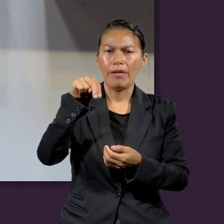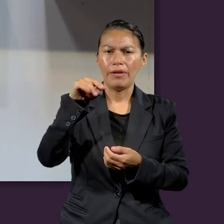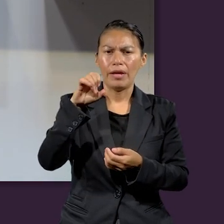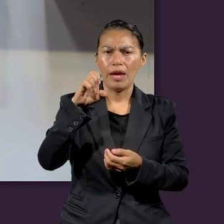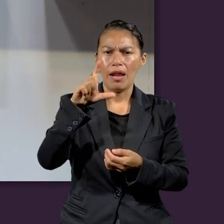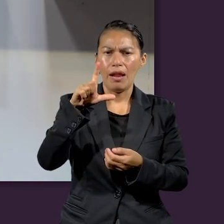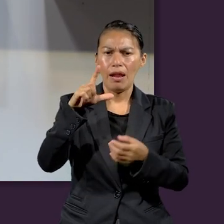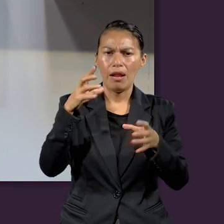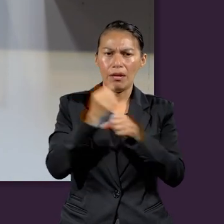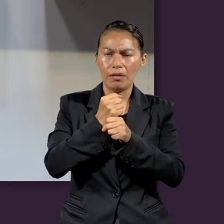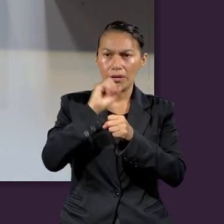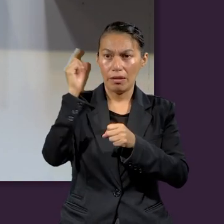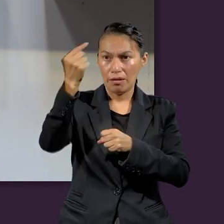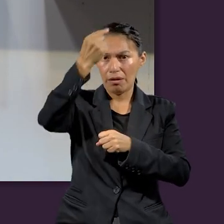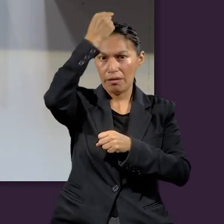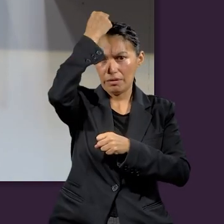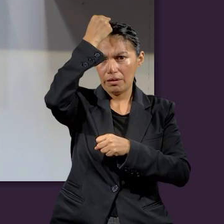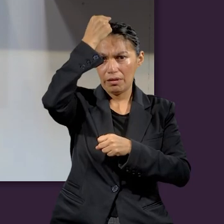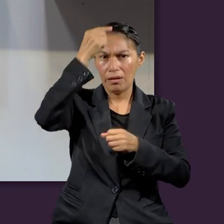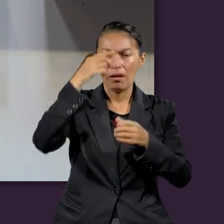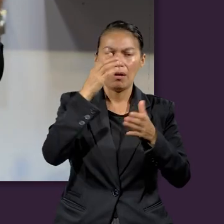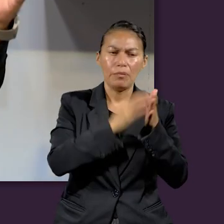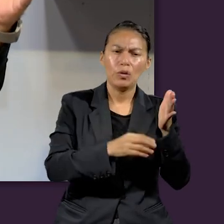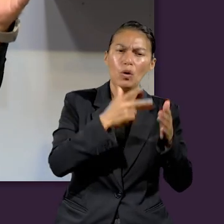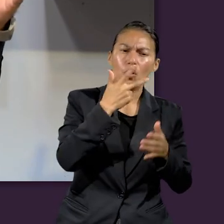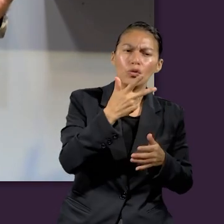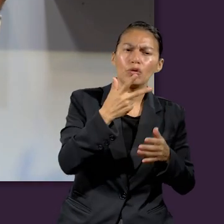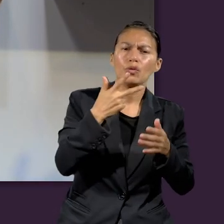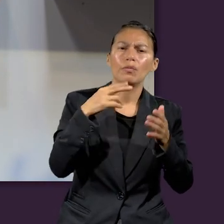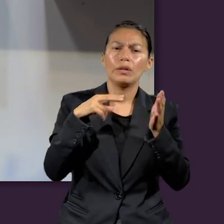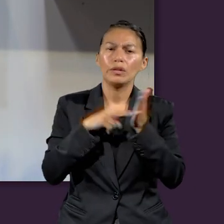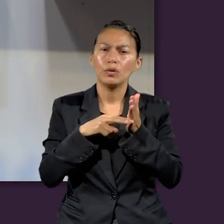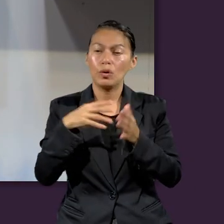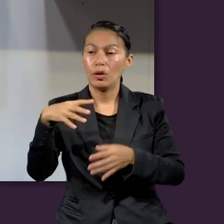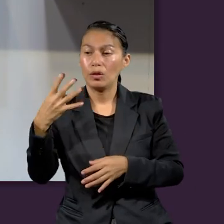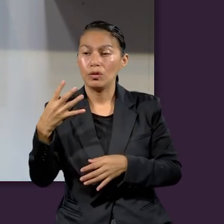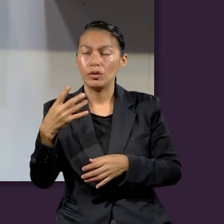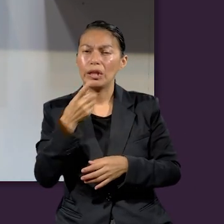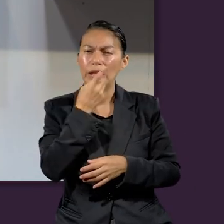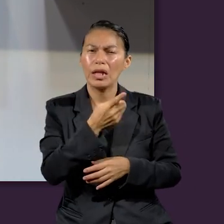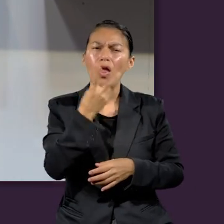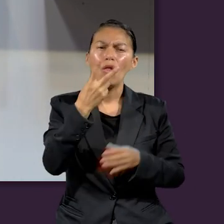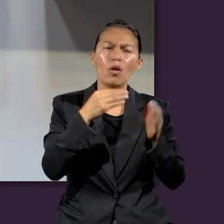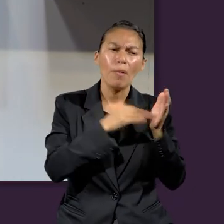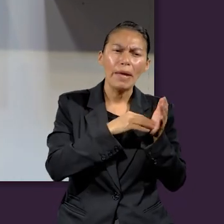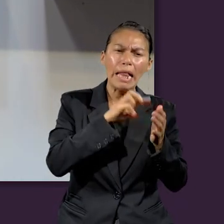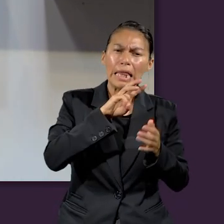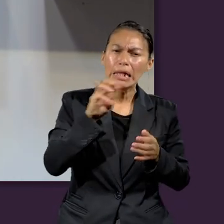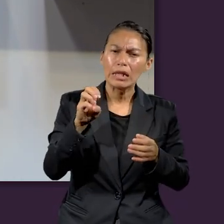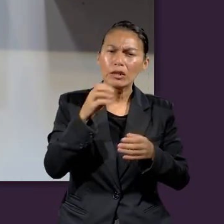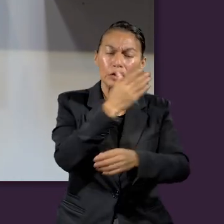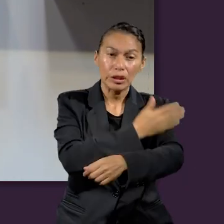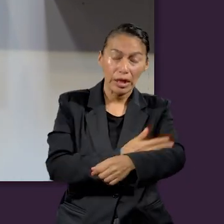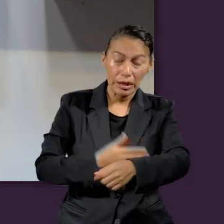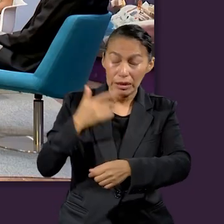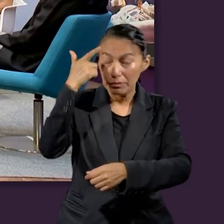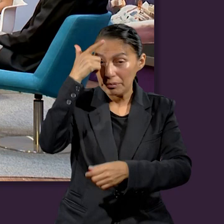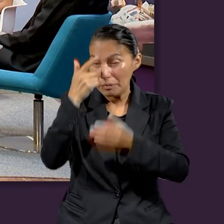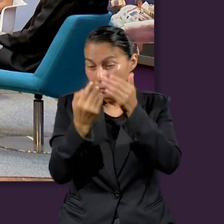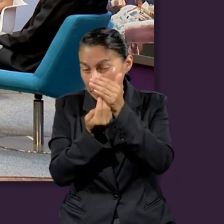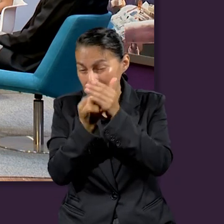Daniel, Daniel 8.14, hasta dos mil trescientas tardes y mañanas, y entonces el santuario será purificado.